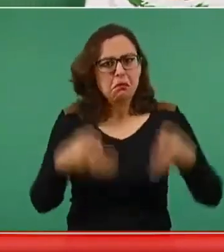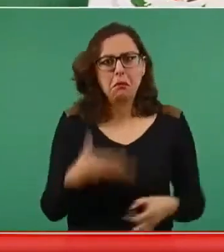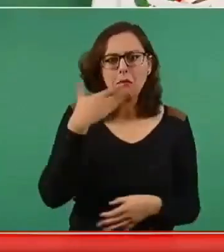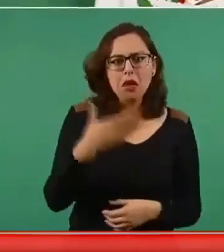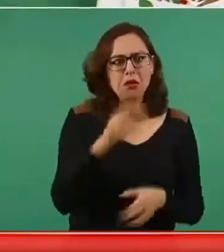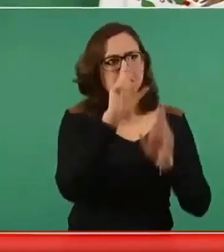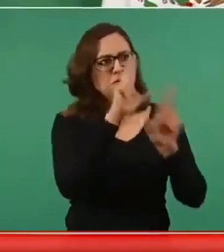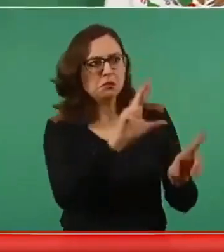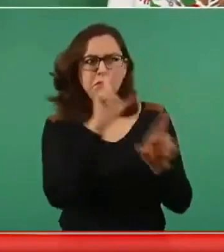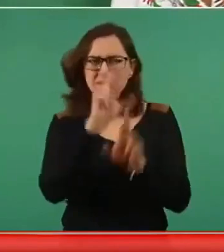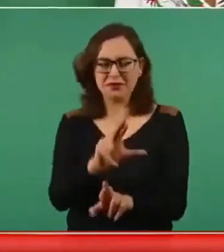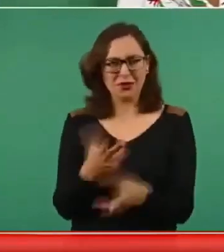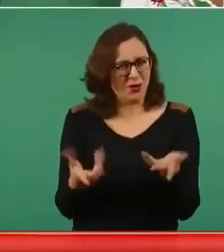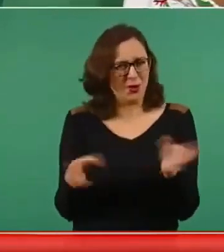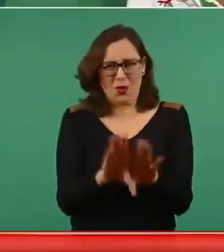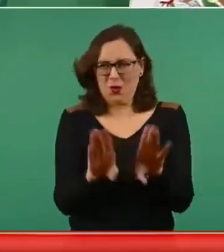chocar?